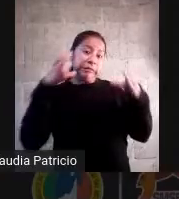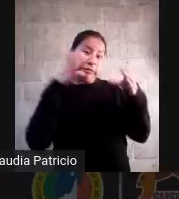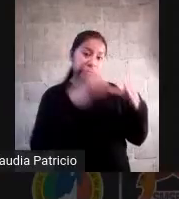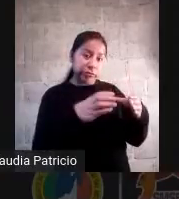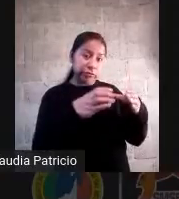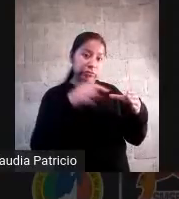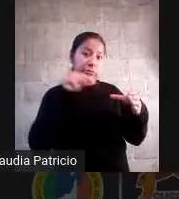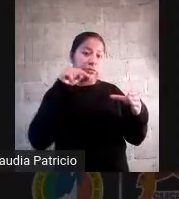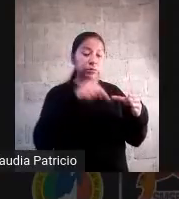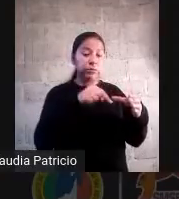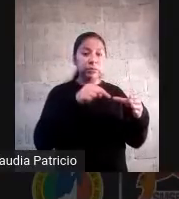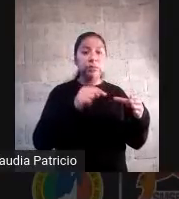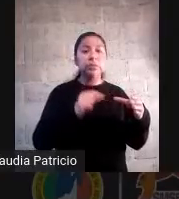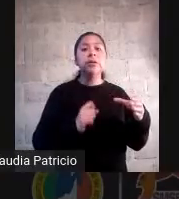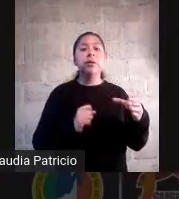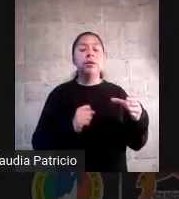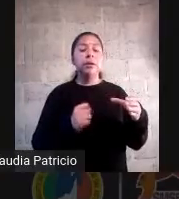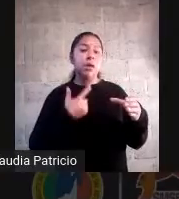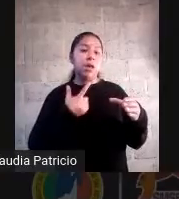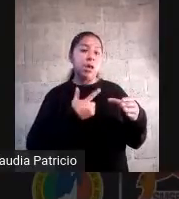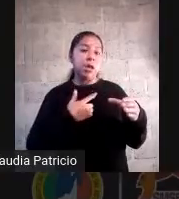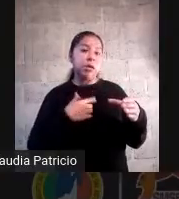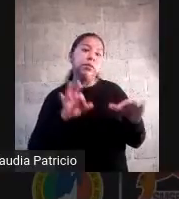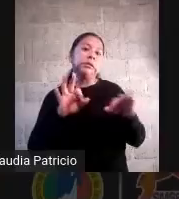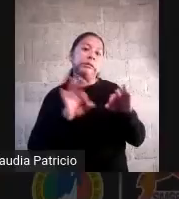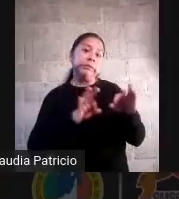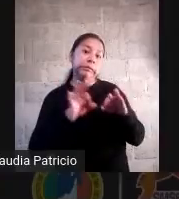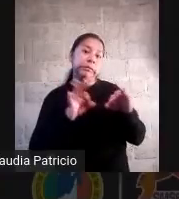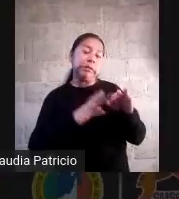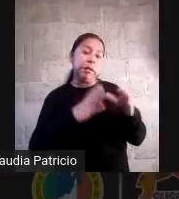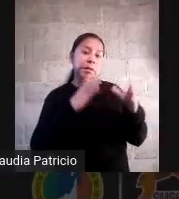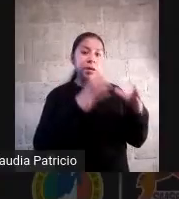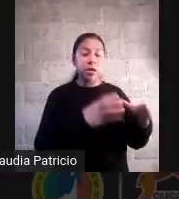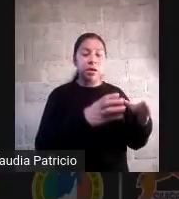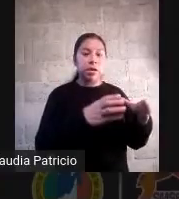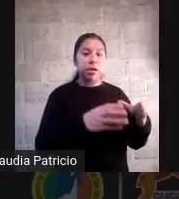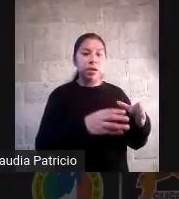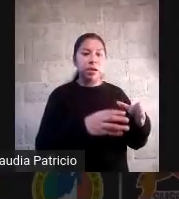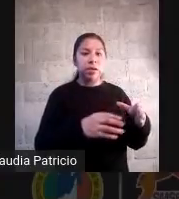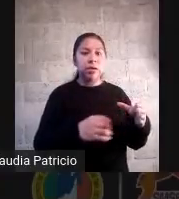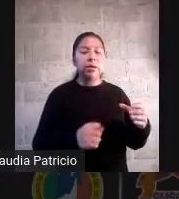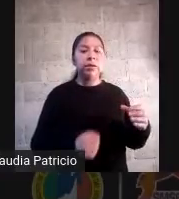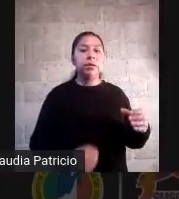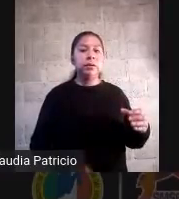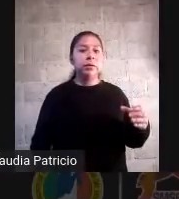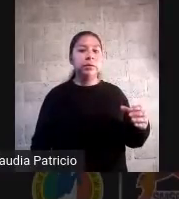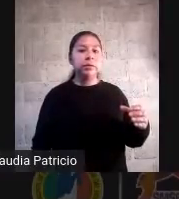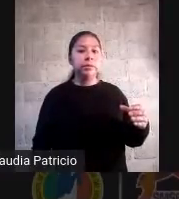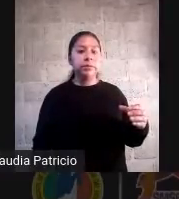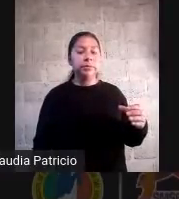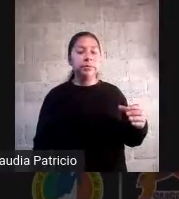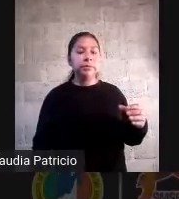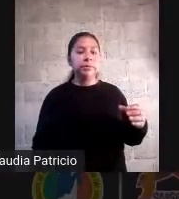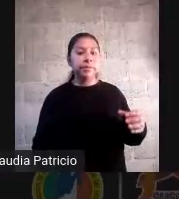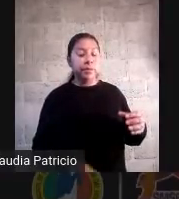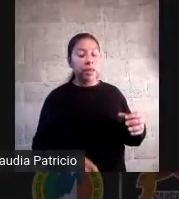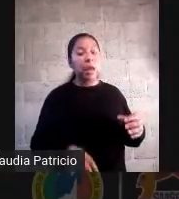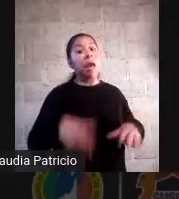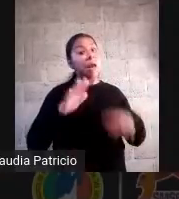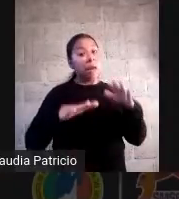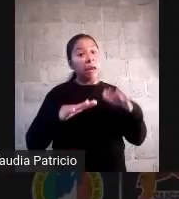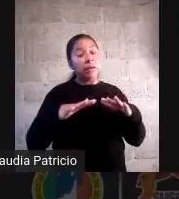se tenía que trabajar un buzón por ejemplo si hubo escuelas que lo hicieron y les quedó de verdad el modelo